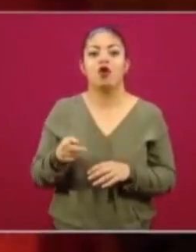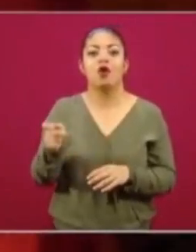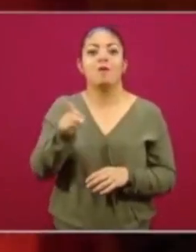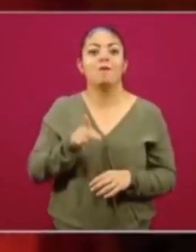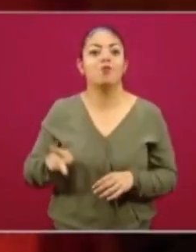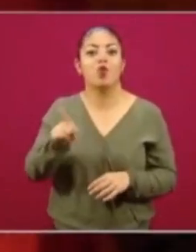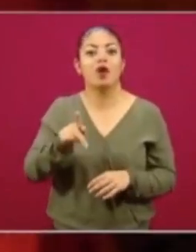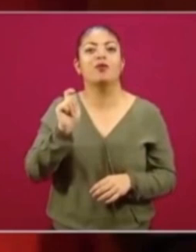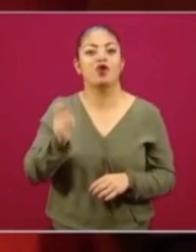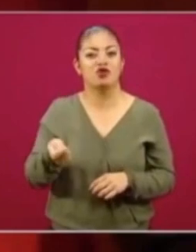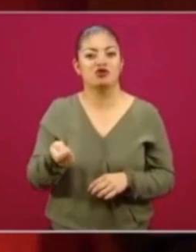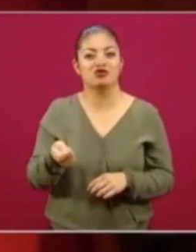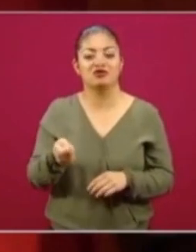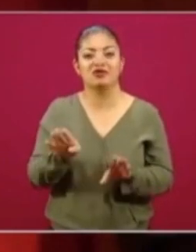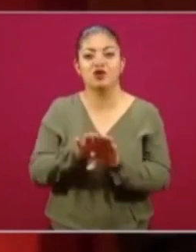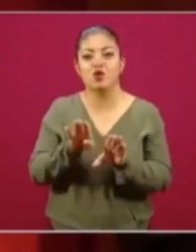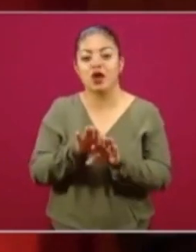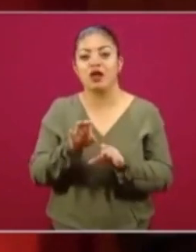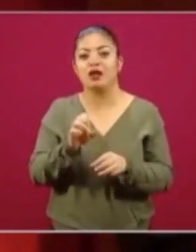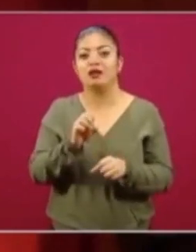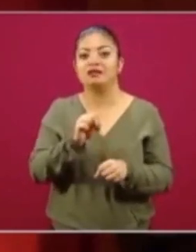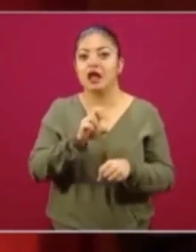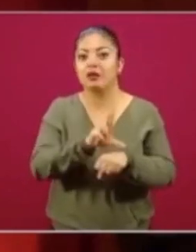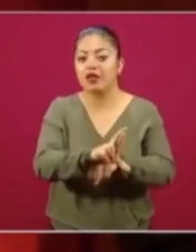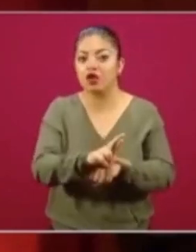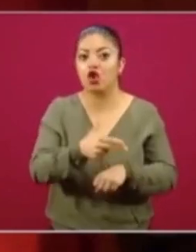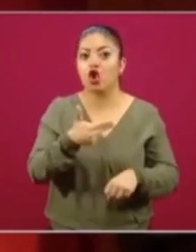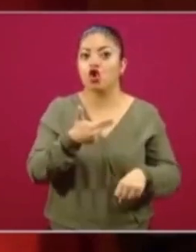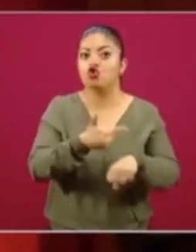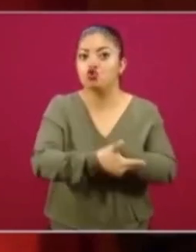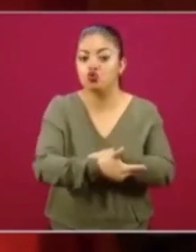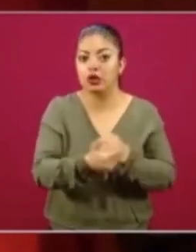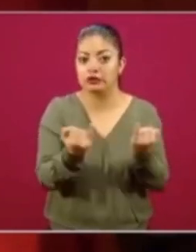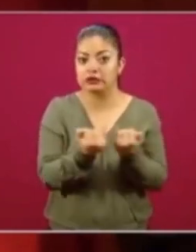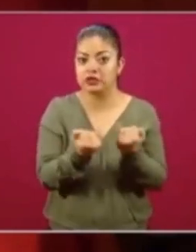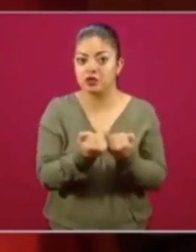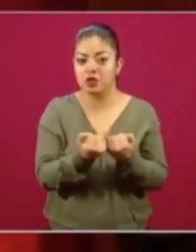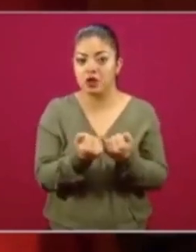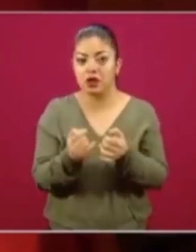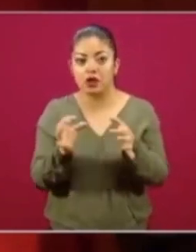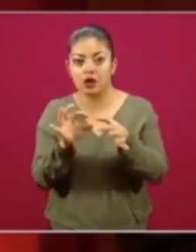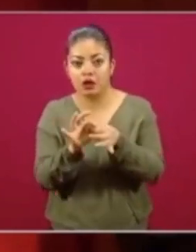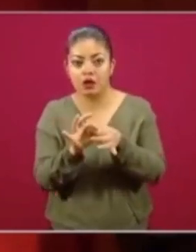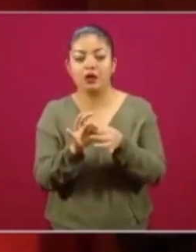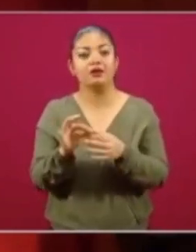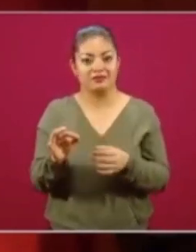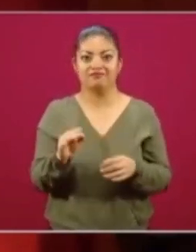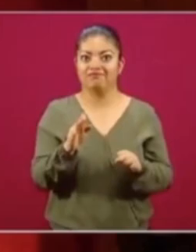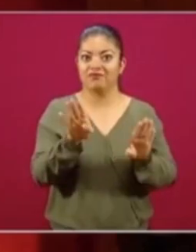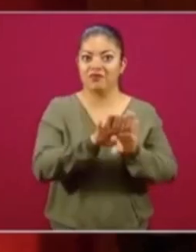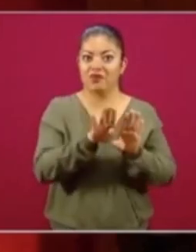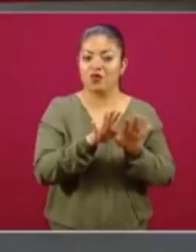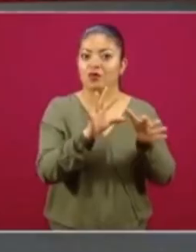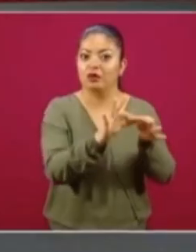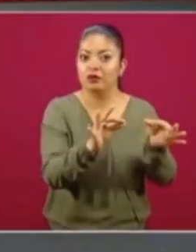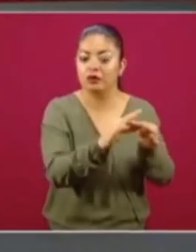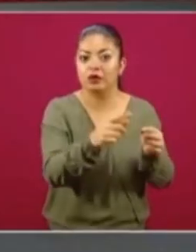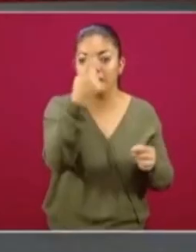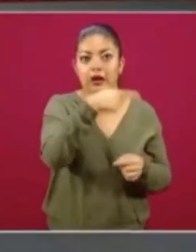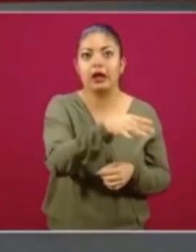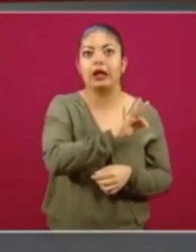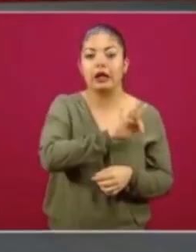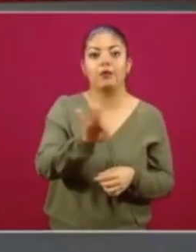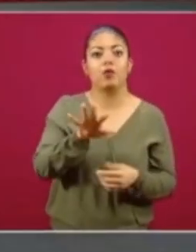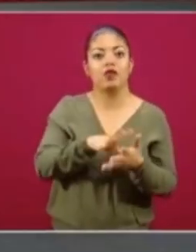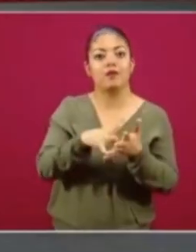como el caso de El Salvador y Honduras. Entonces, está haciendo un programa que está planteando algo diferente y que está planteando la